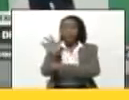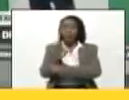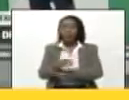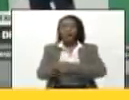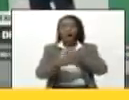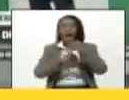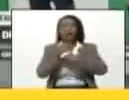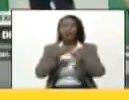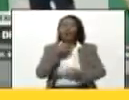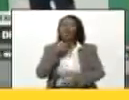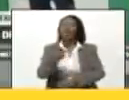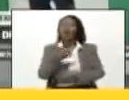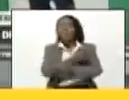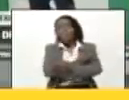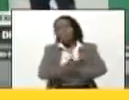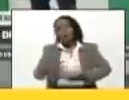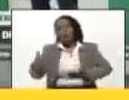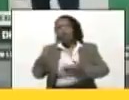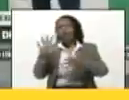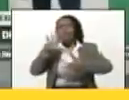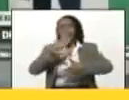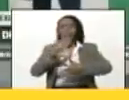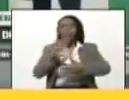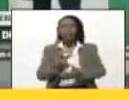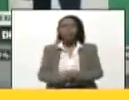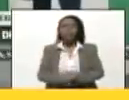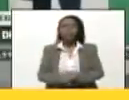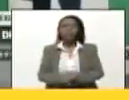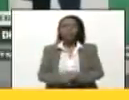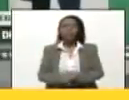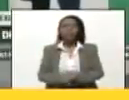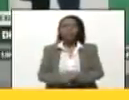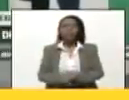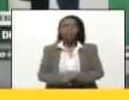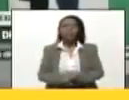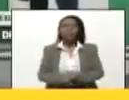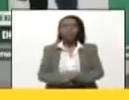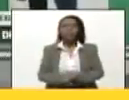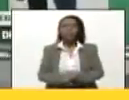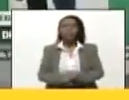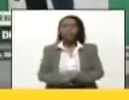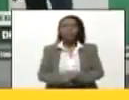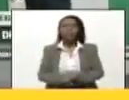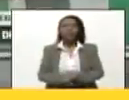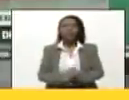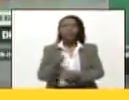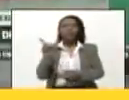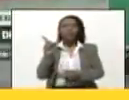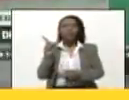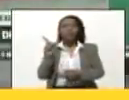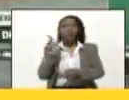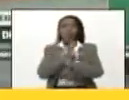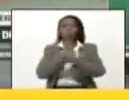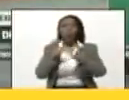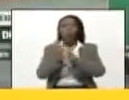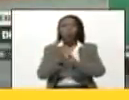llevando la voz de millones de americanos, de indoamericanos,